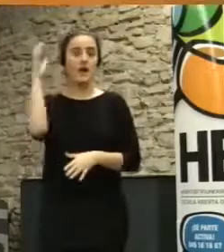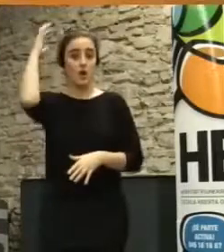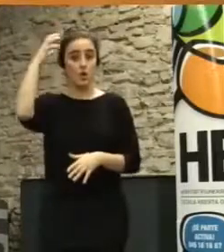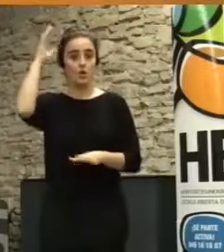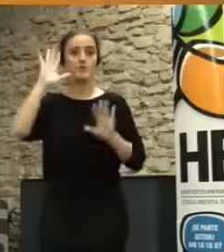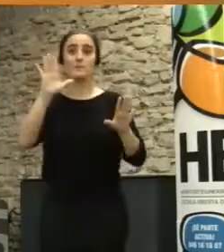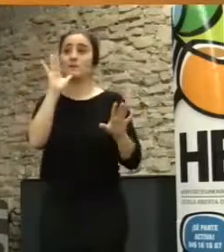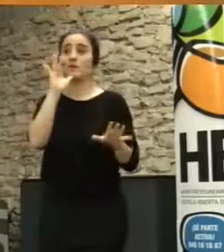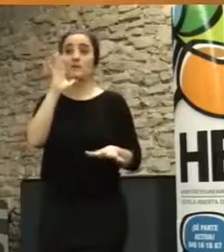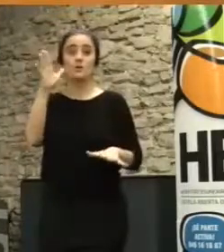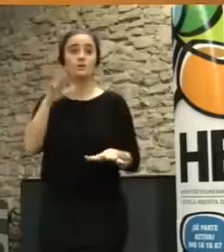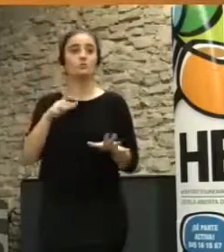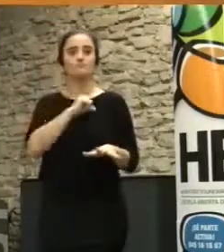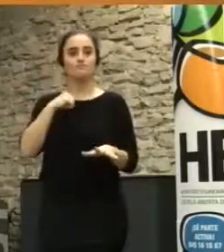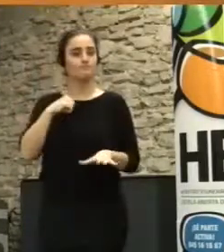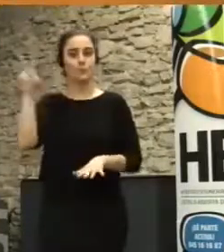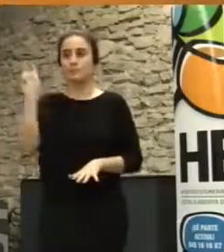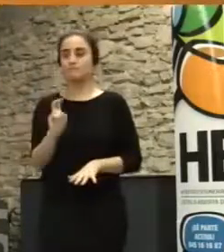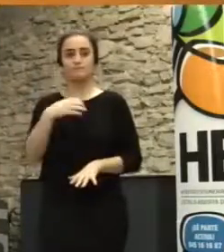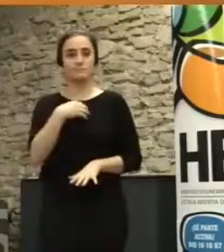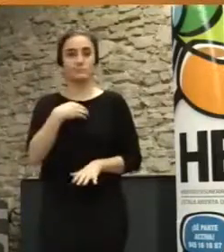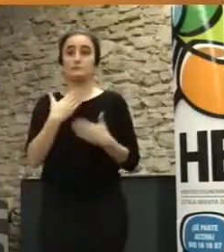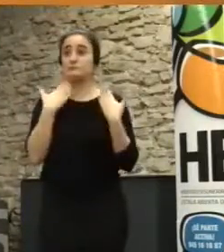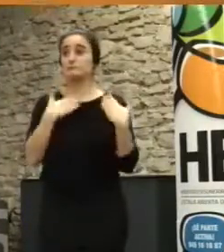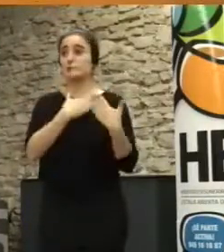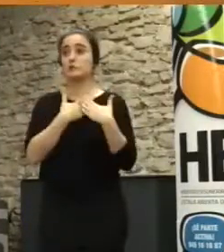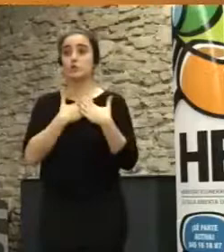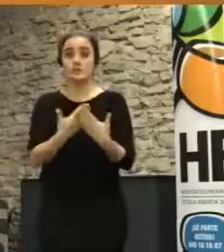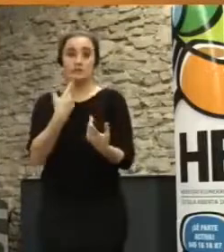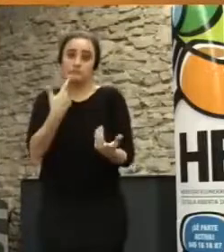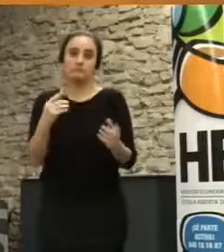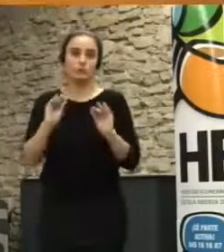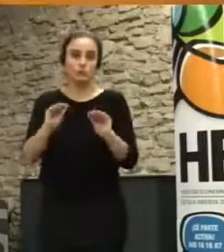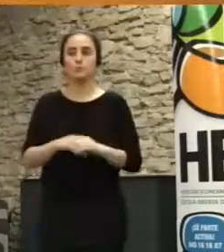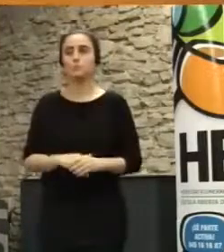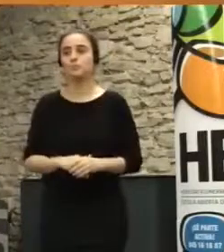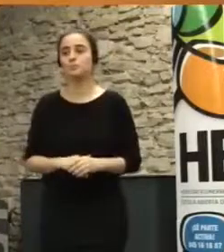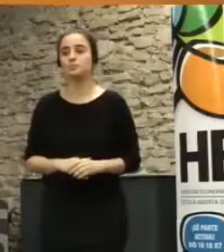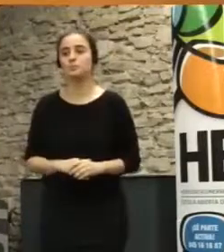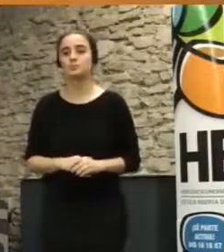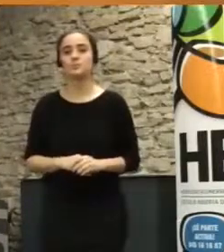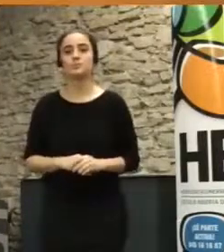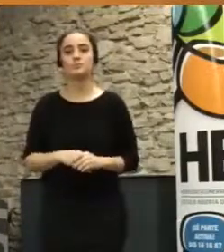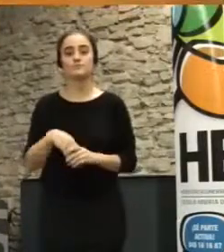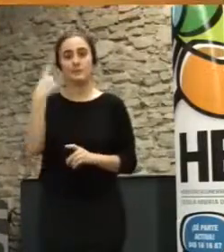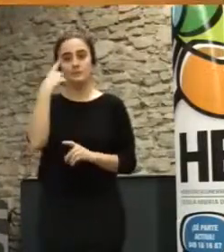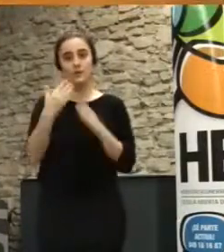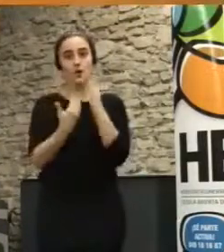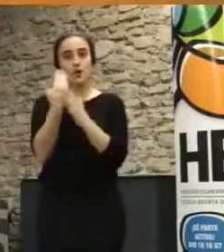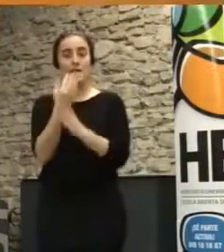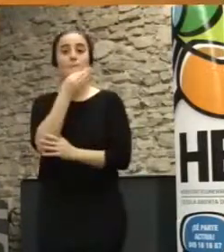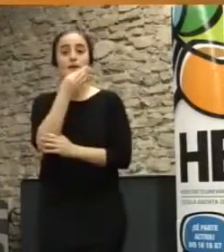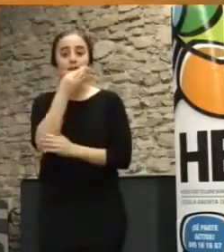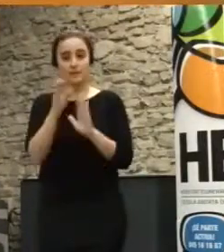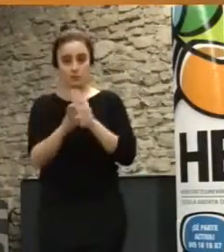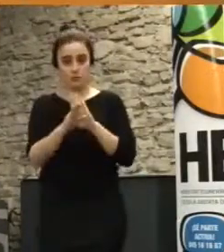personales no puede acompañarnos hoy. Les pedimos disculpas en su nombre. Como saben, la jornada continúa por la tarde